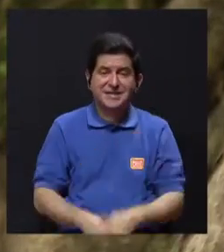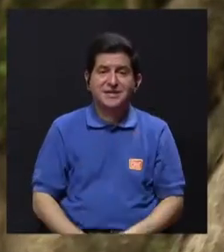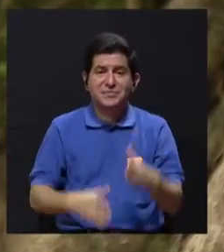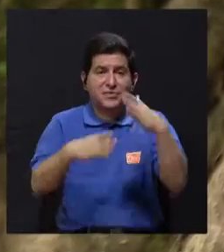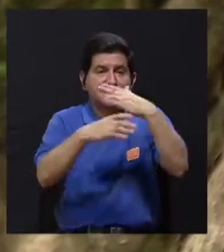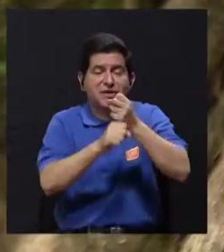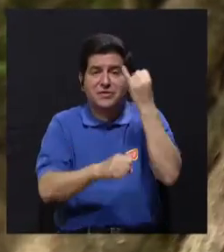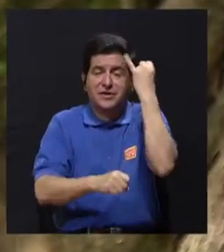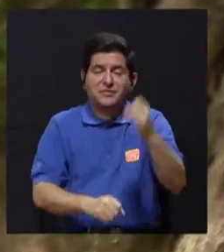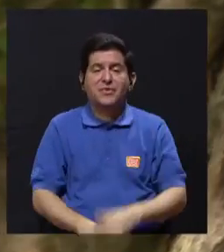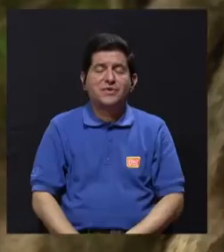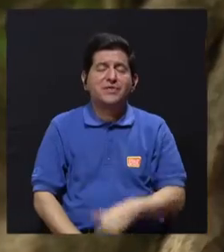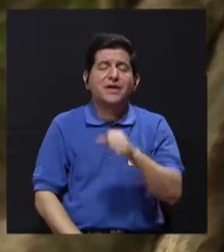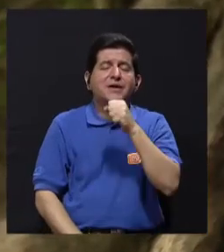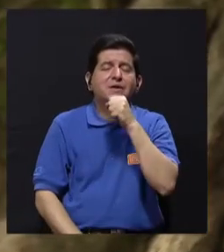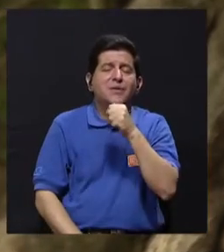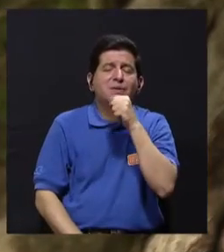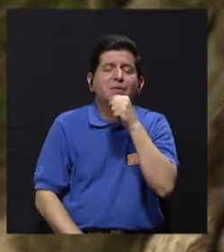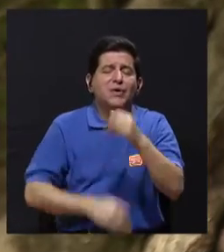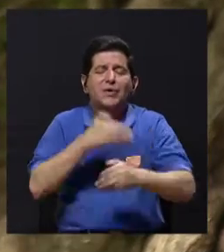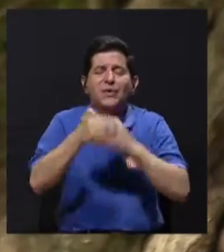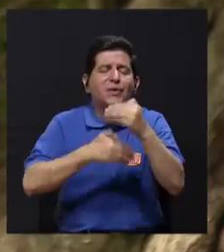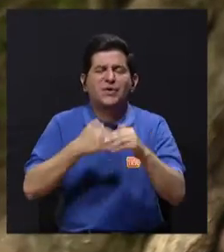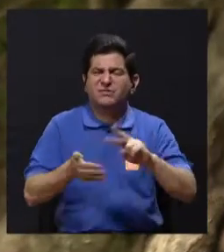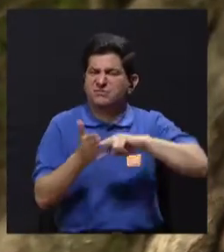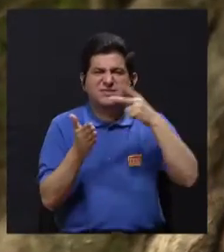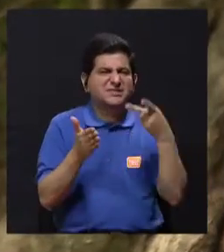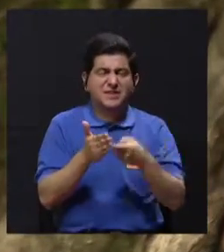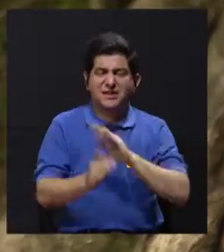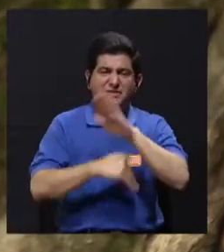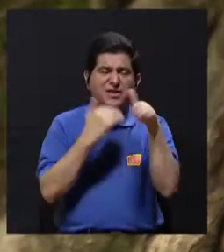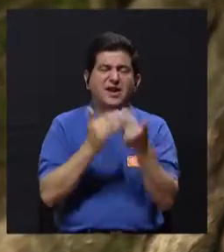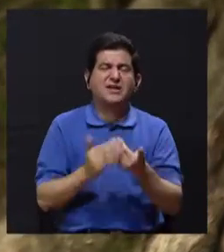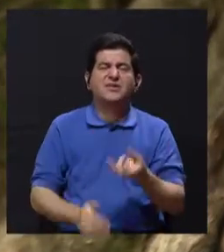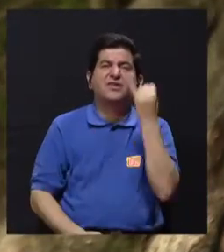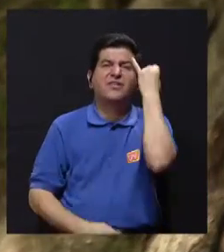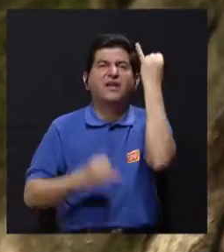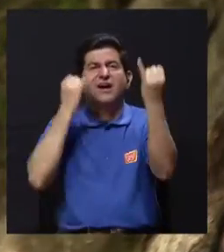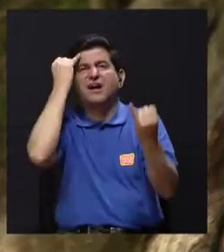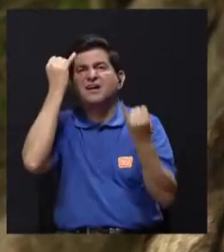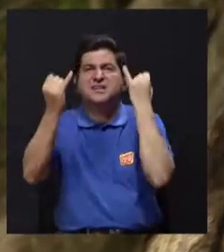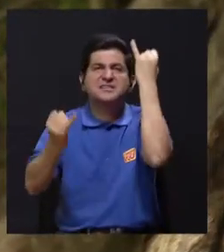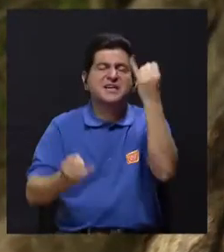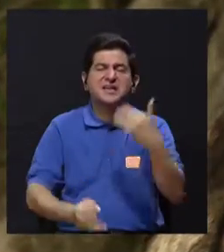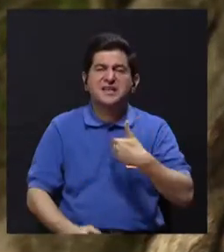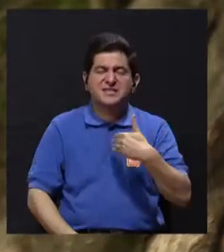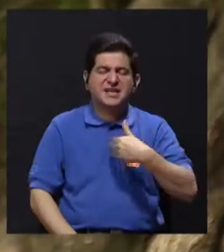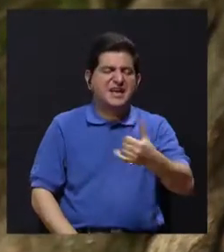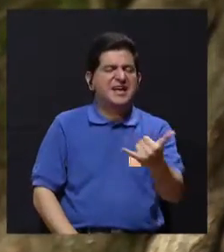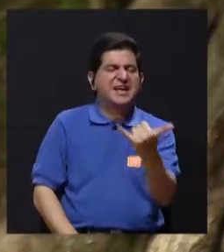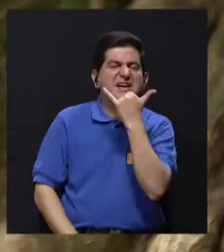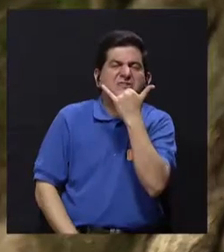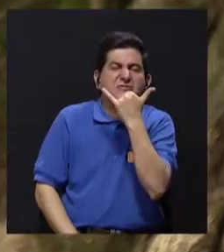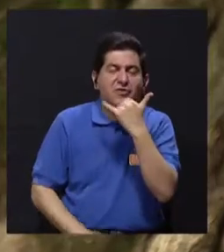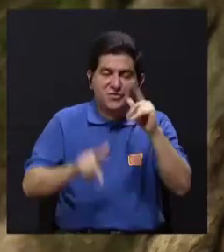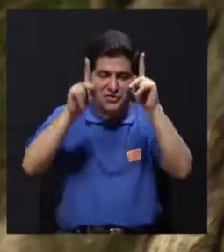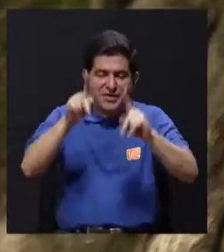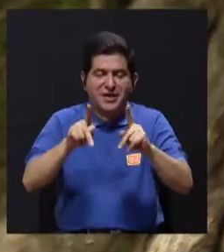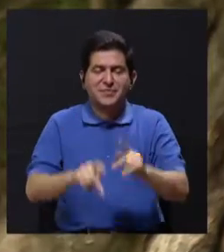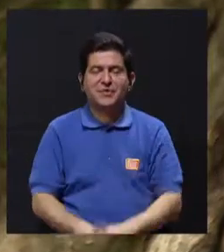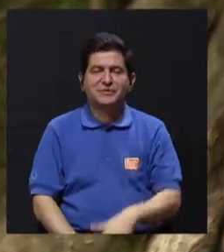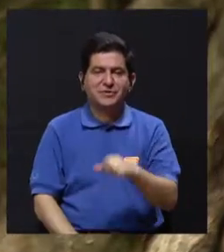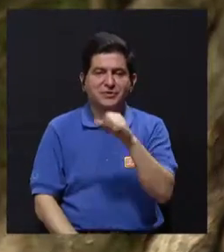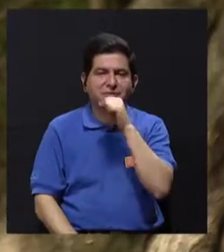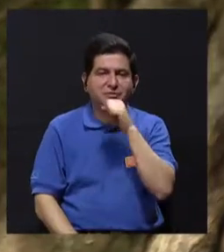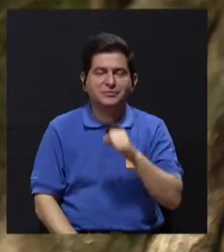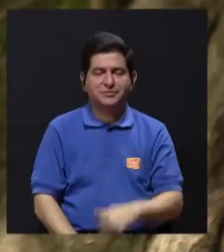de cosas se resumen en el concepto del viejismo y eso a lo que se refiere es a todo el montón de concepciones y de ideas que tenemos erróneas con respecto a la